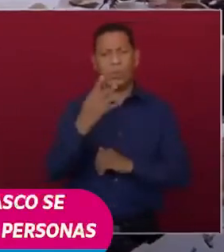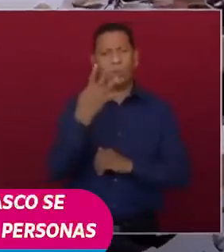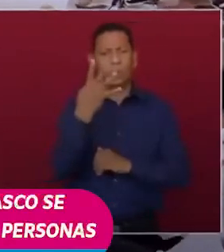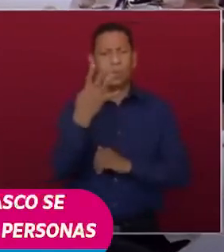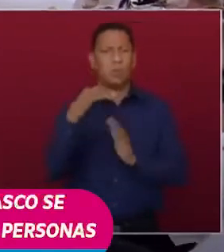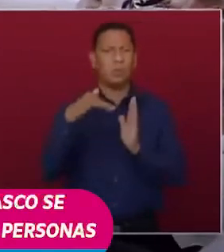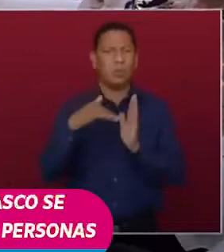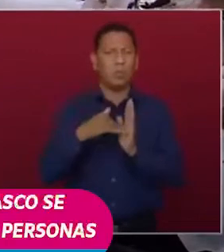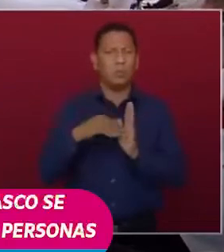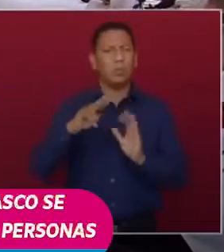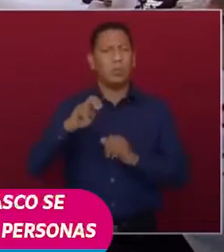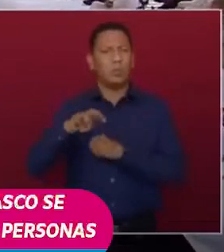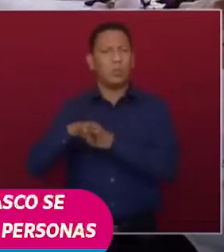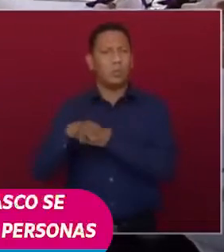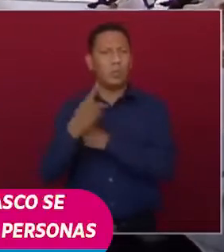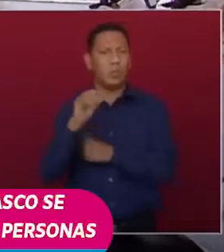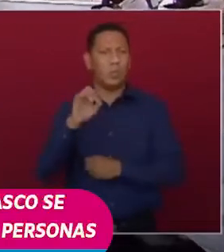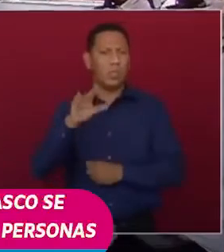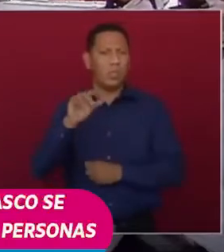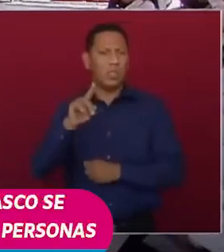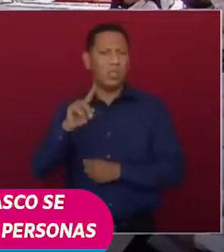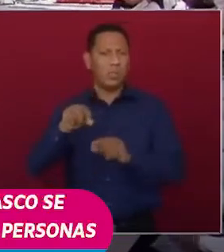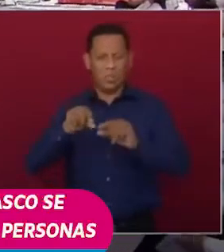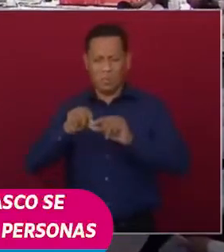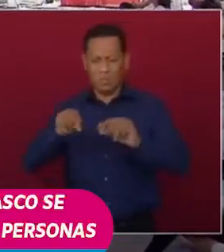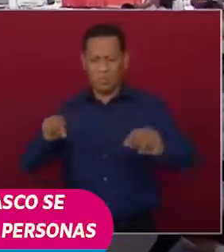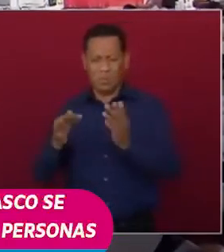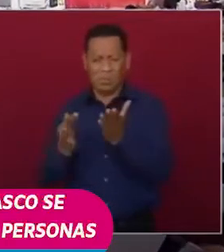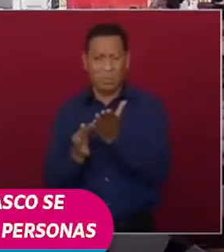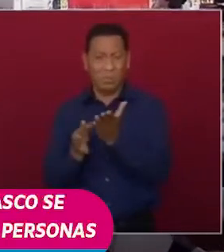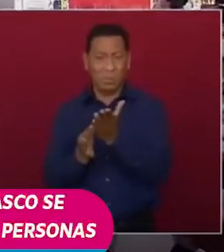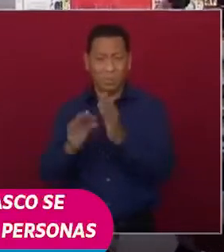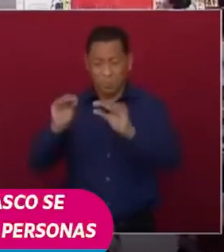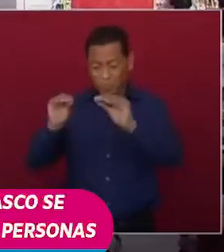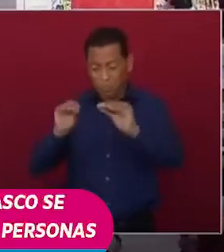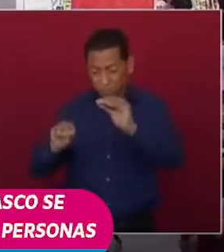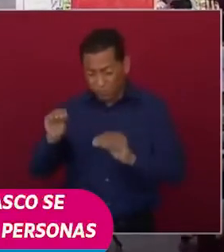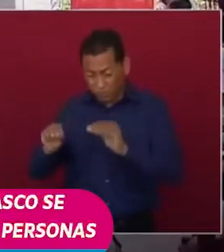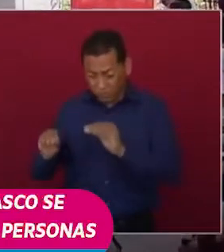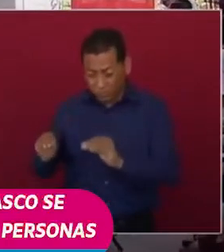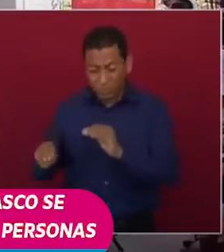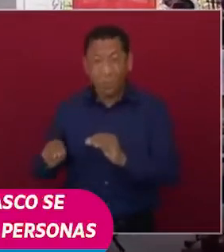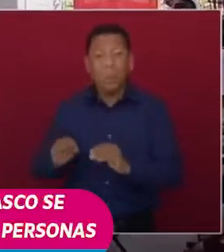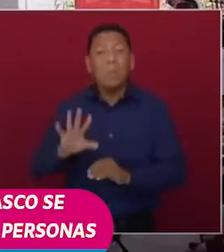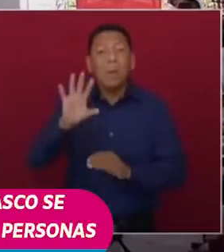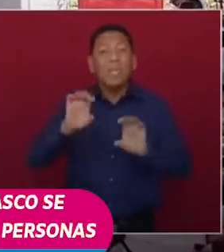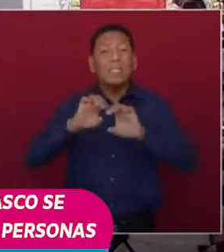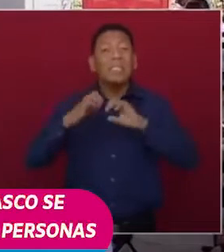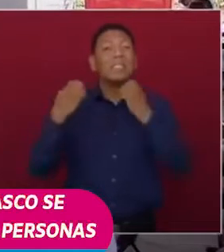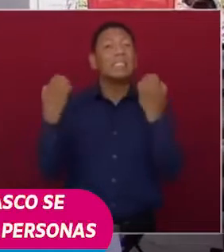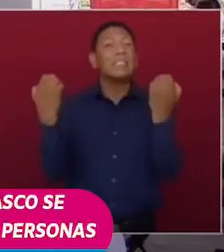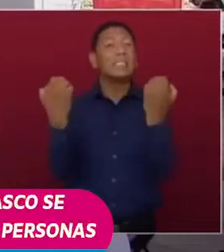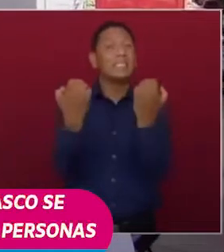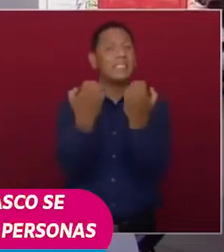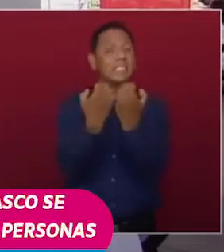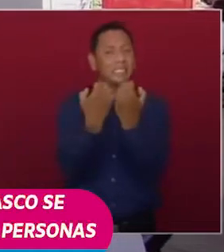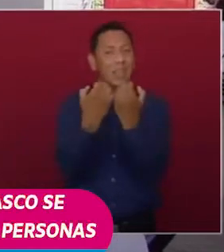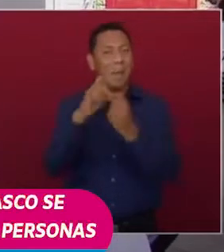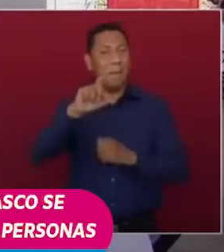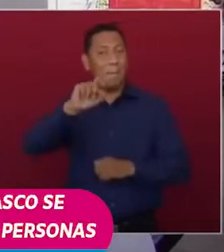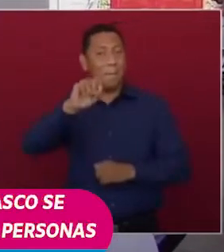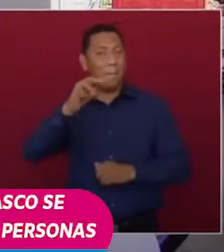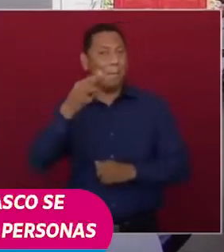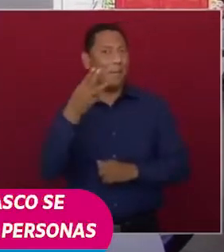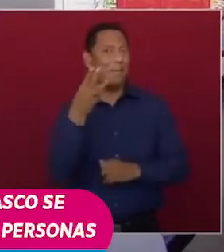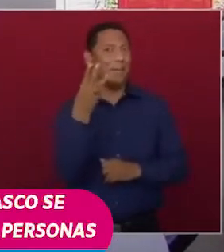214 toneladas de varilla, equivalente al concreto de 23 estadios Azteca y el acero